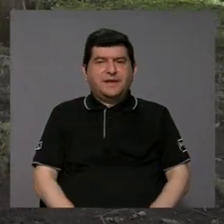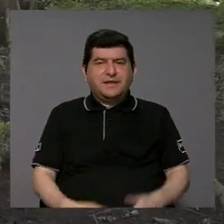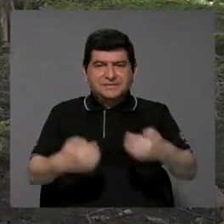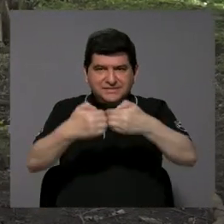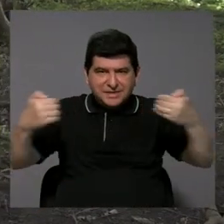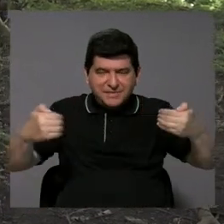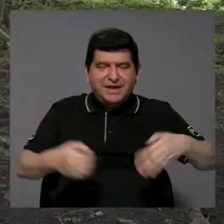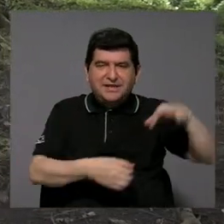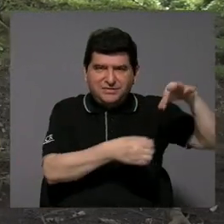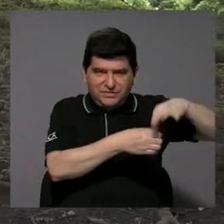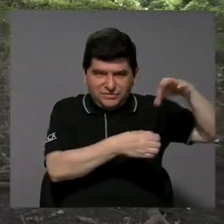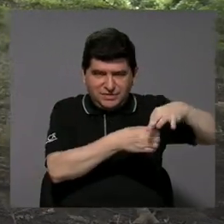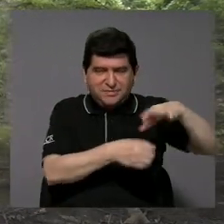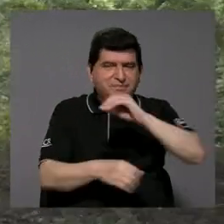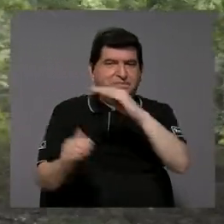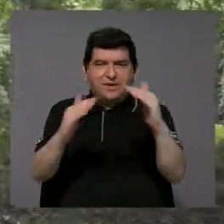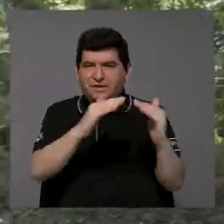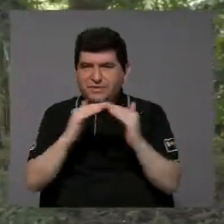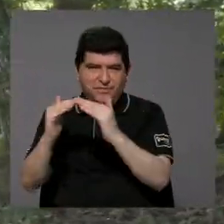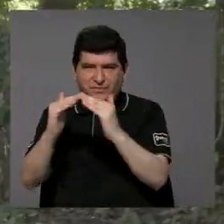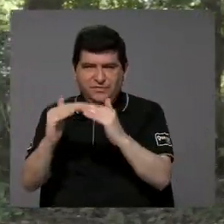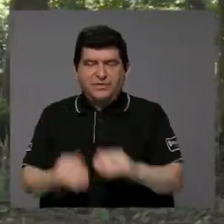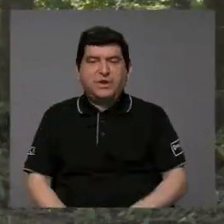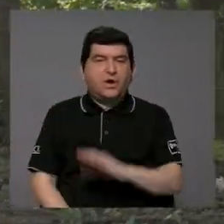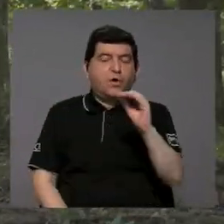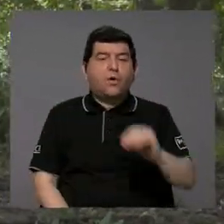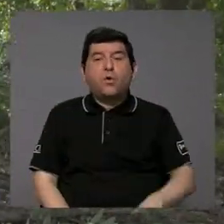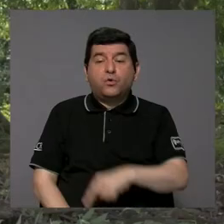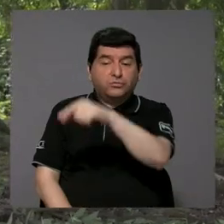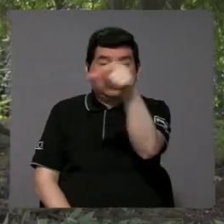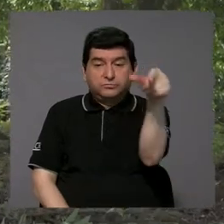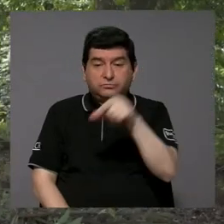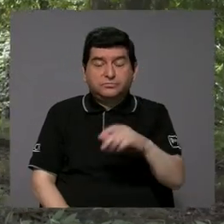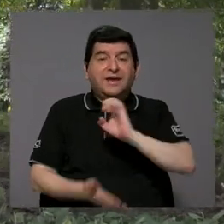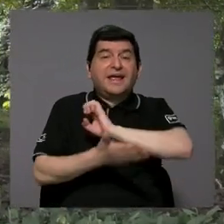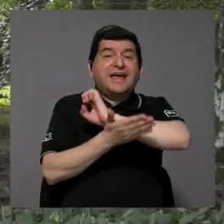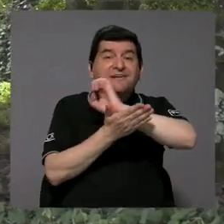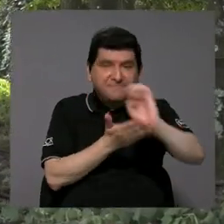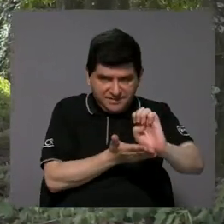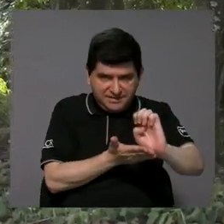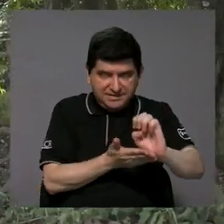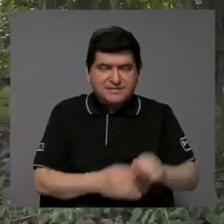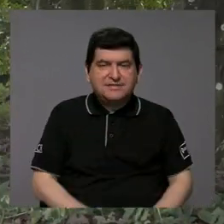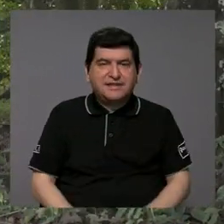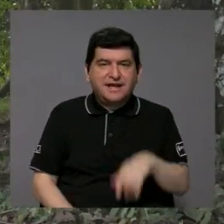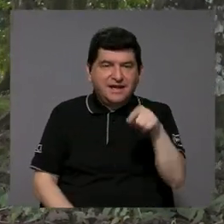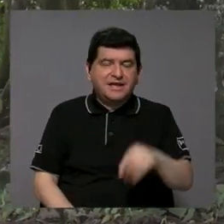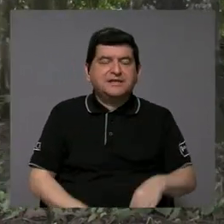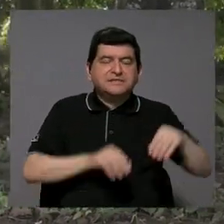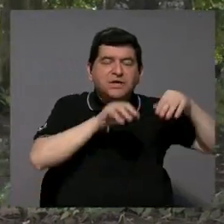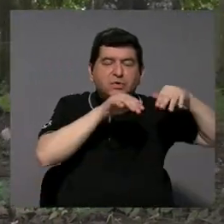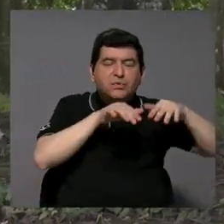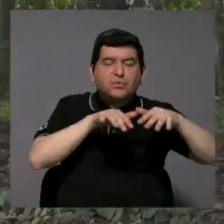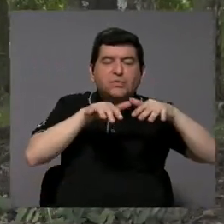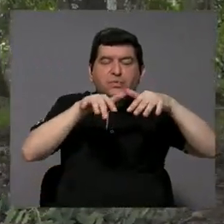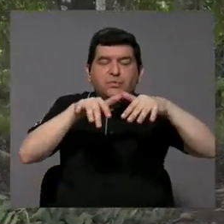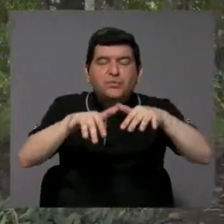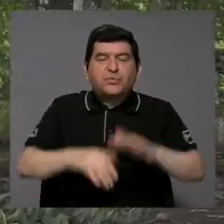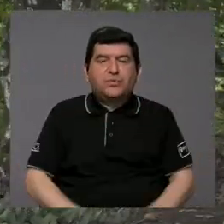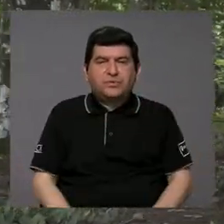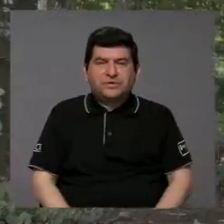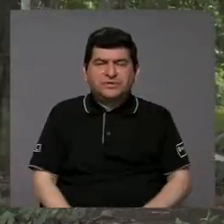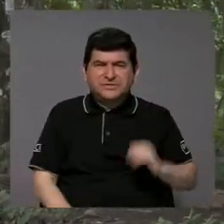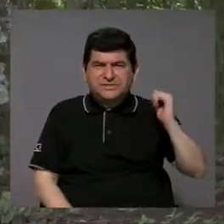cultivos y las poblaciones o los cuerpos de agua para evitar precisamente ese transporte de